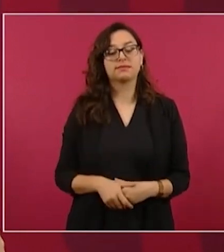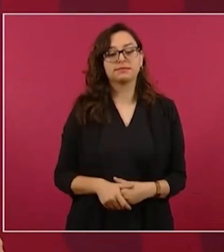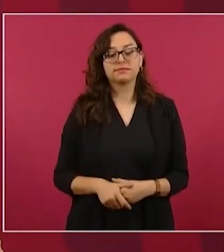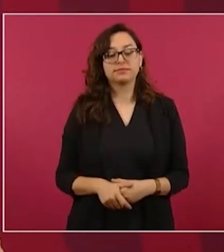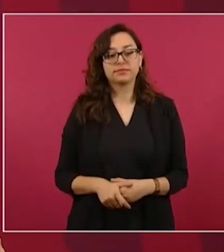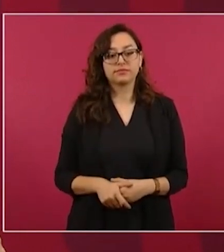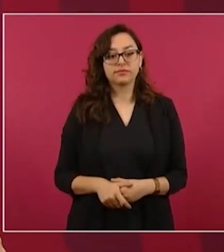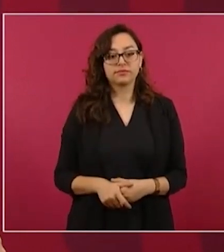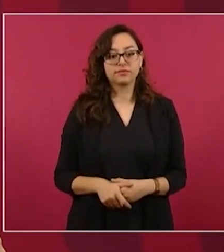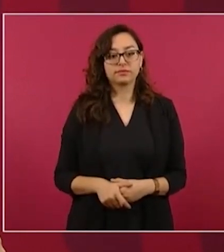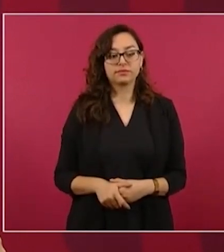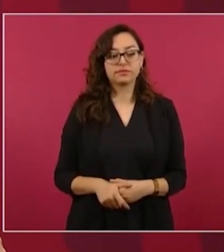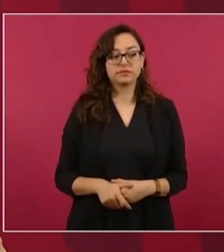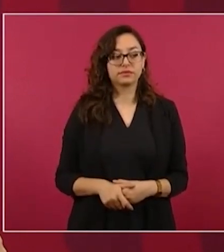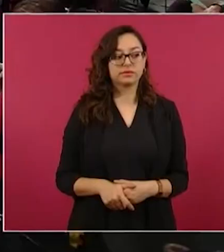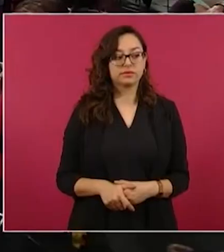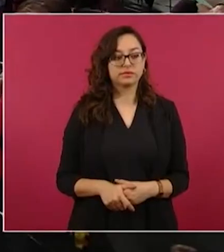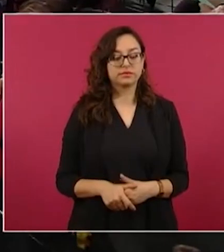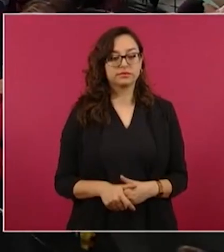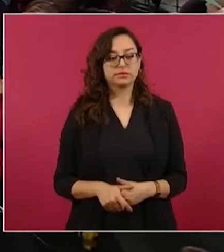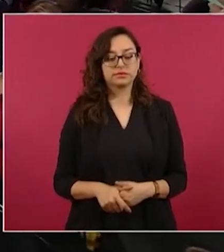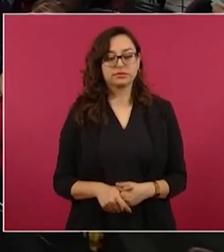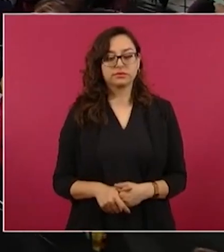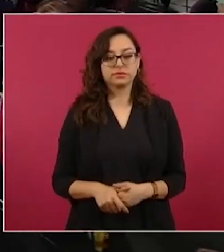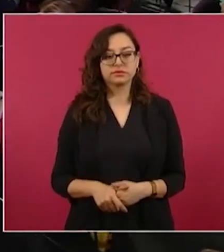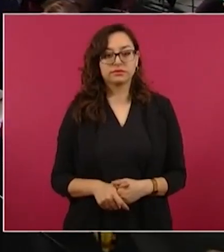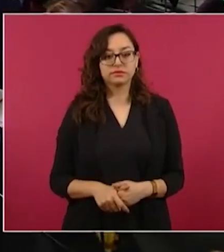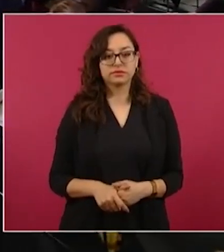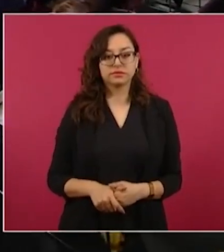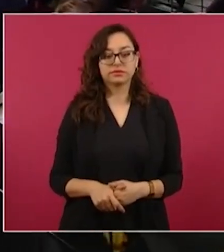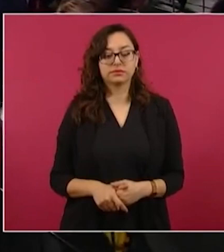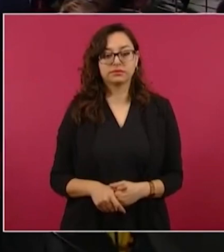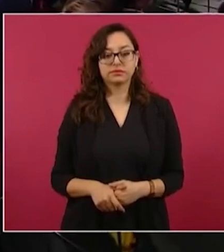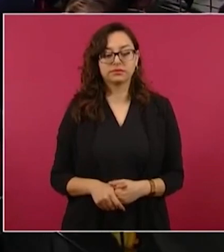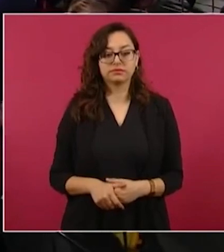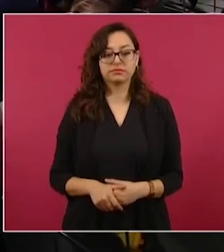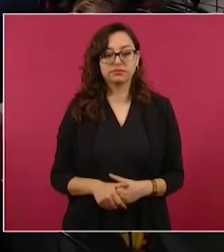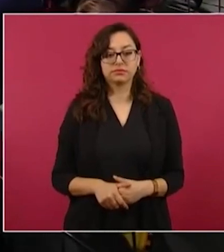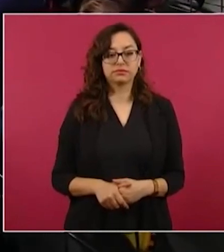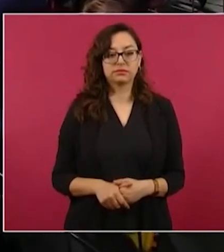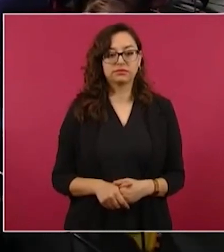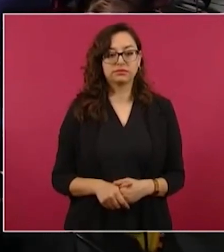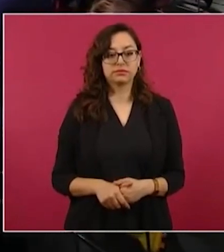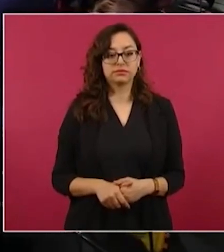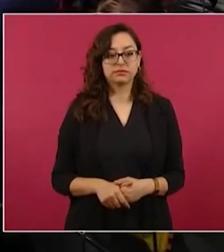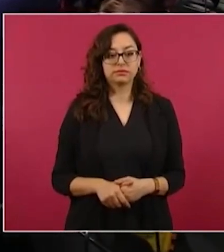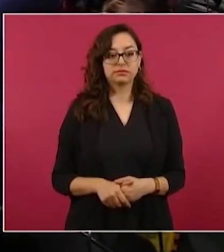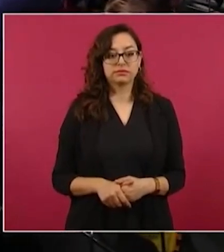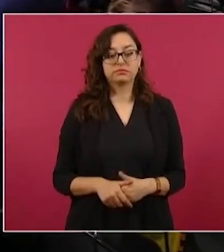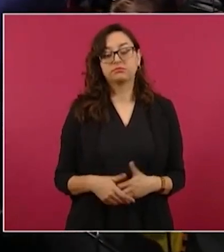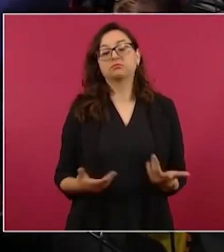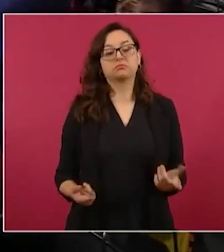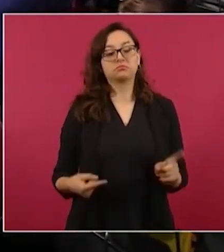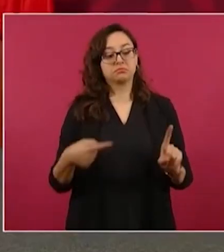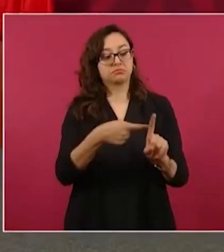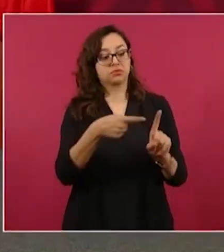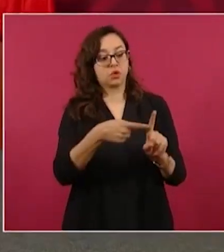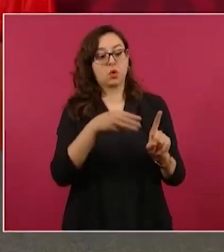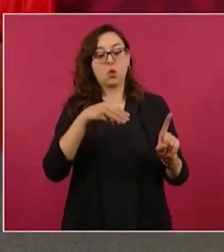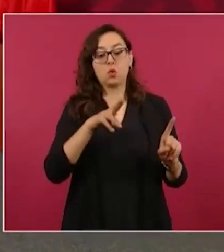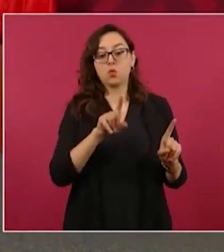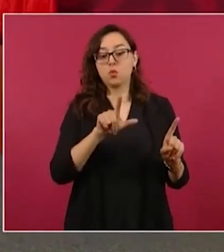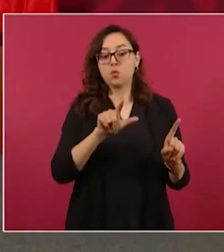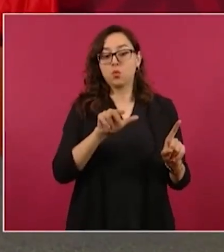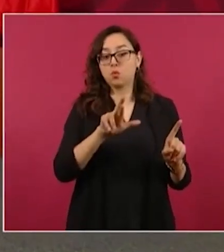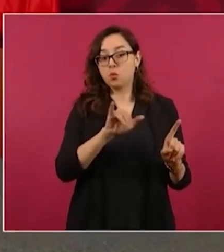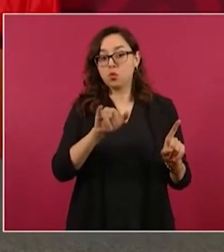Si dicen que no es nada más Murillo Karan, pues que Murillo